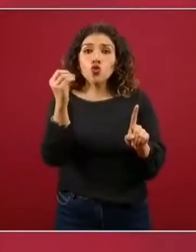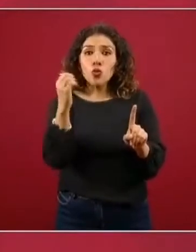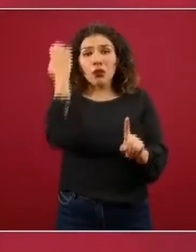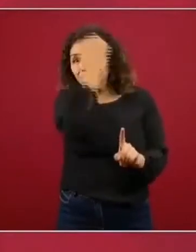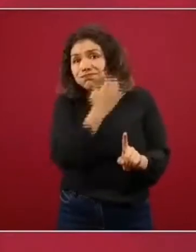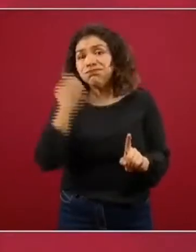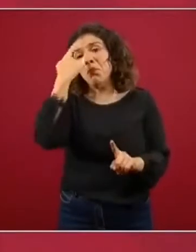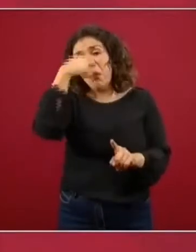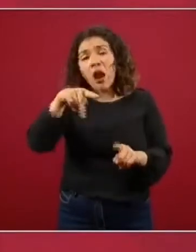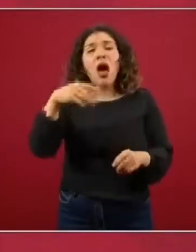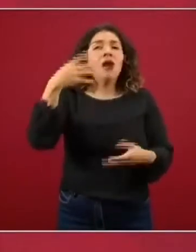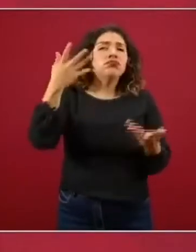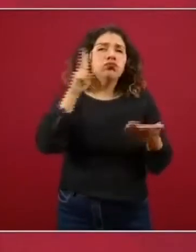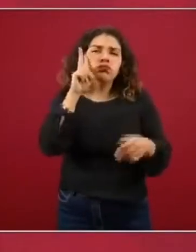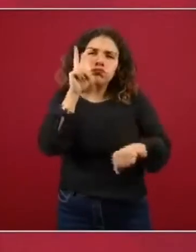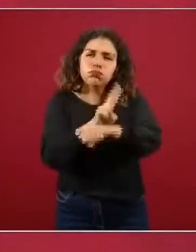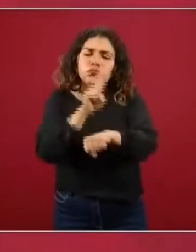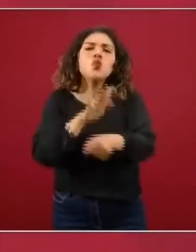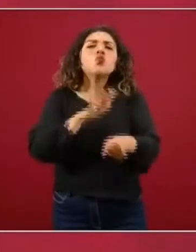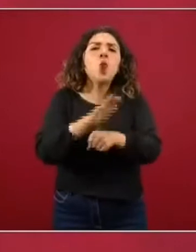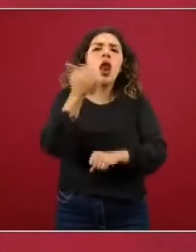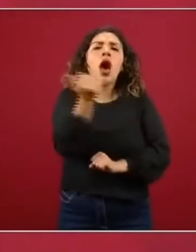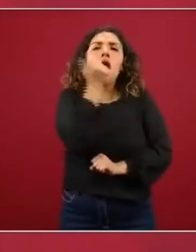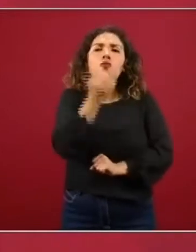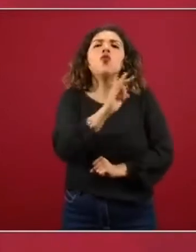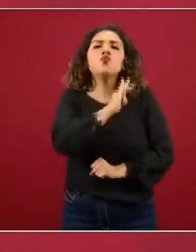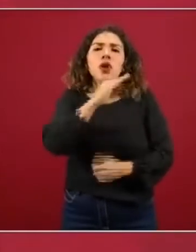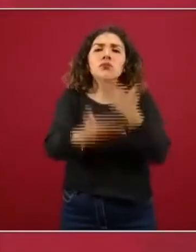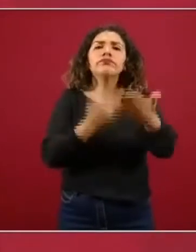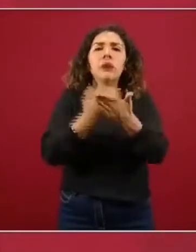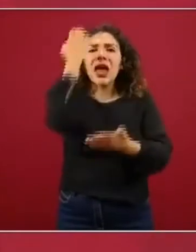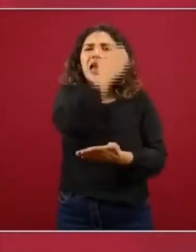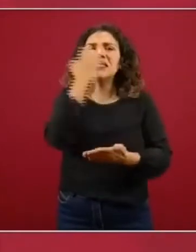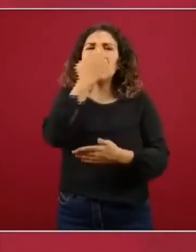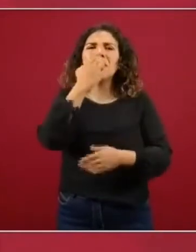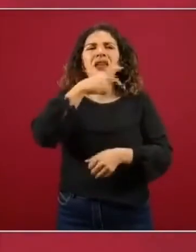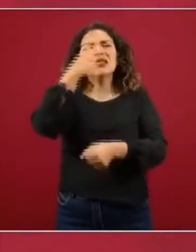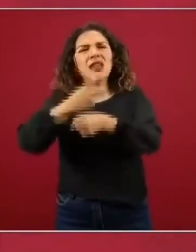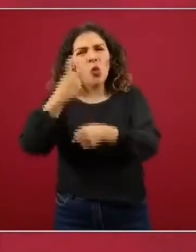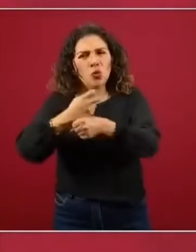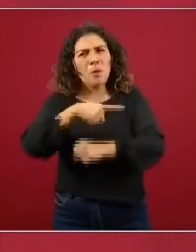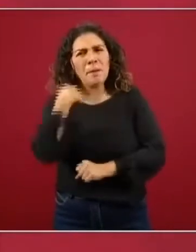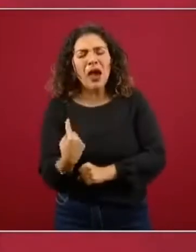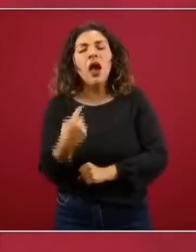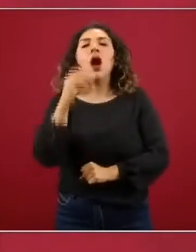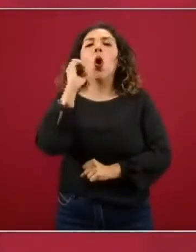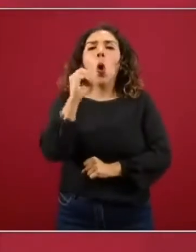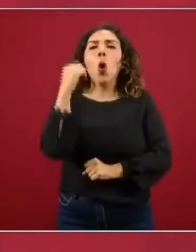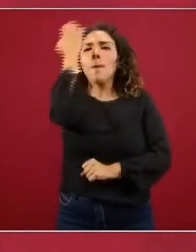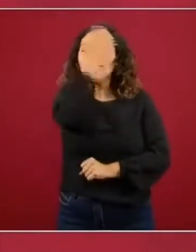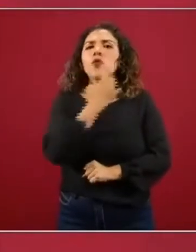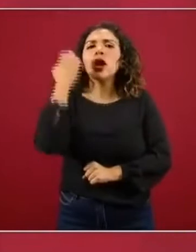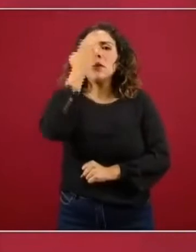para poder valorar qué alumnos pueden presentar extraordinarios, hacer pruebas